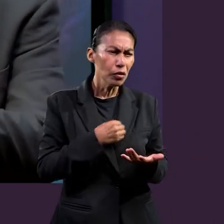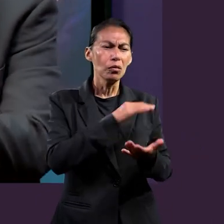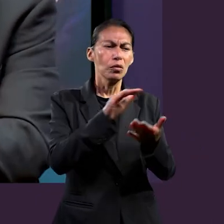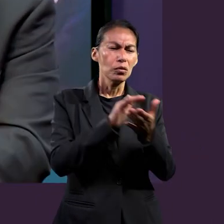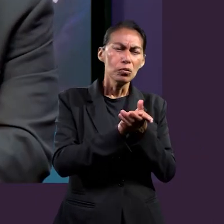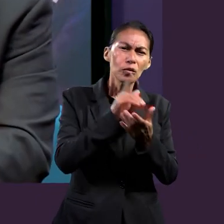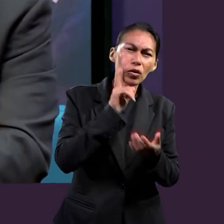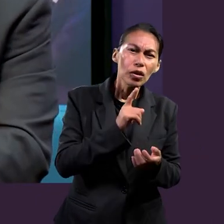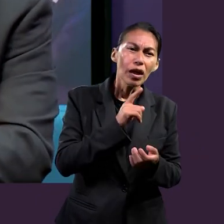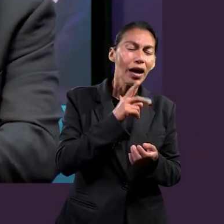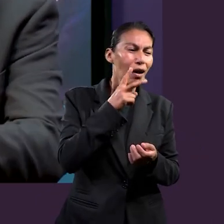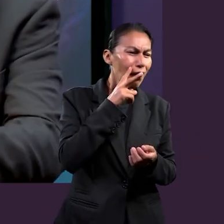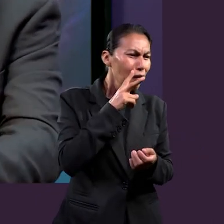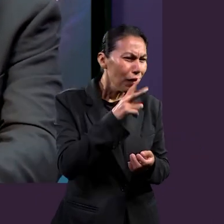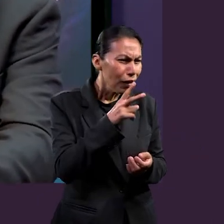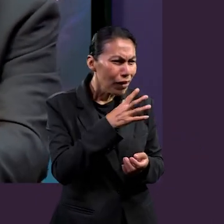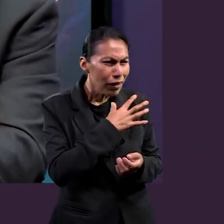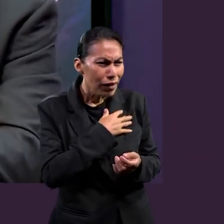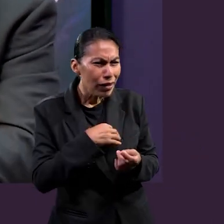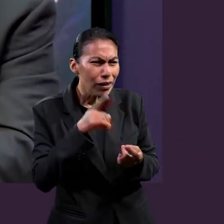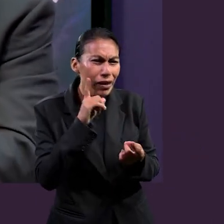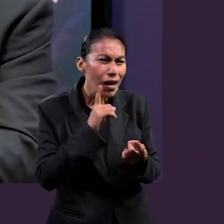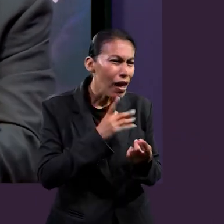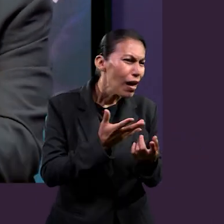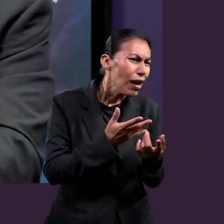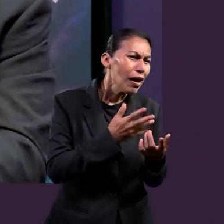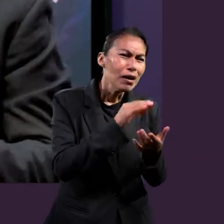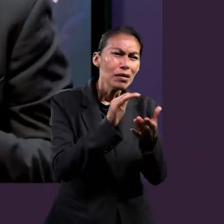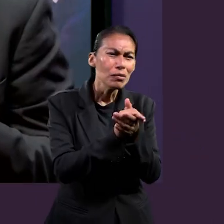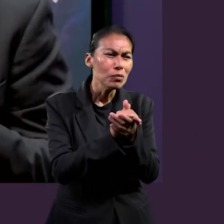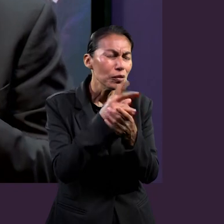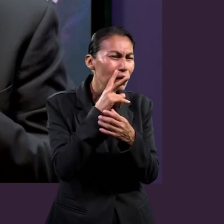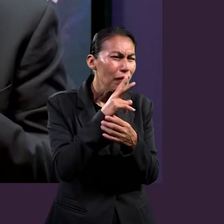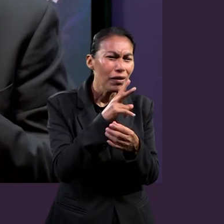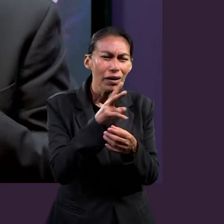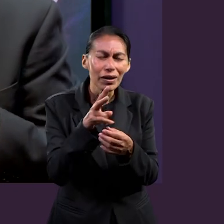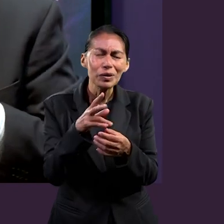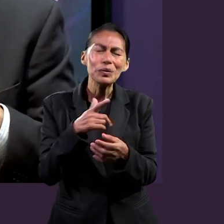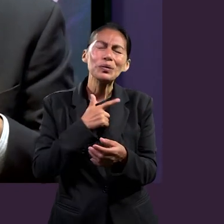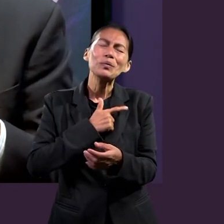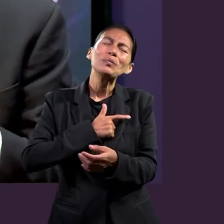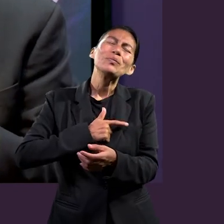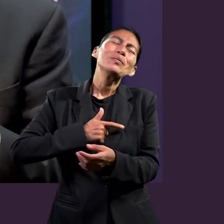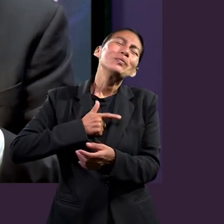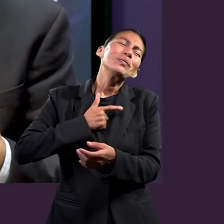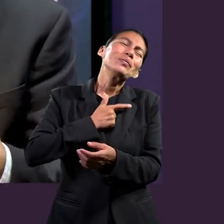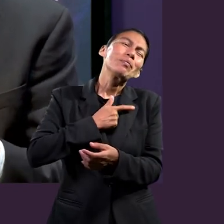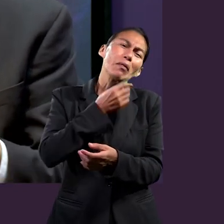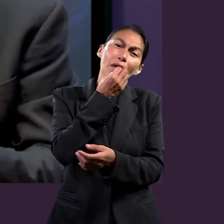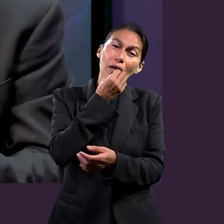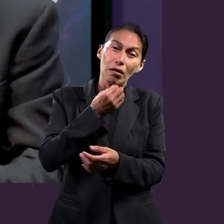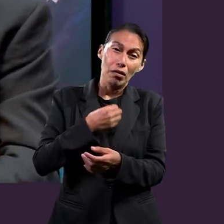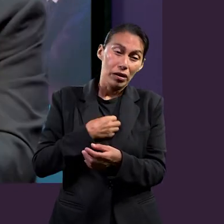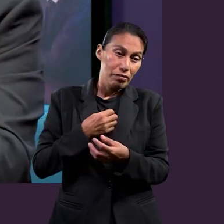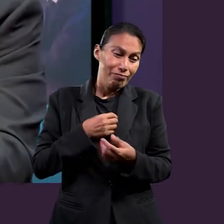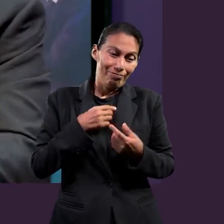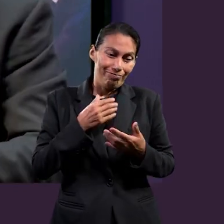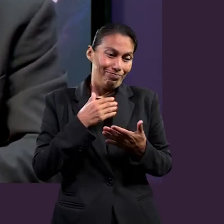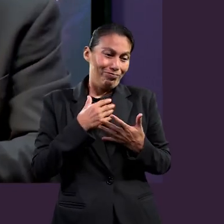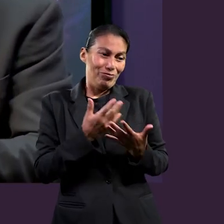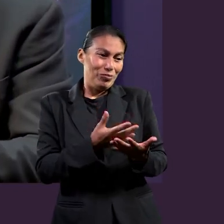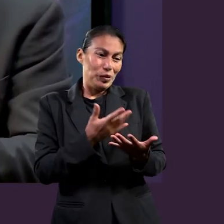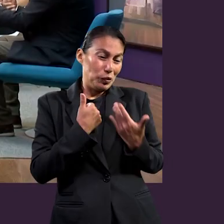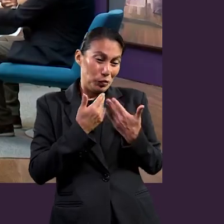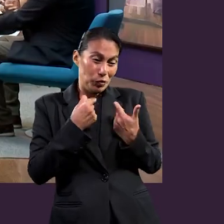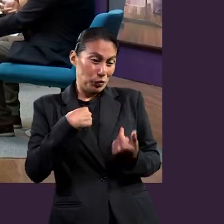el ver a tu niña, el ver a tus hijos en algo que tú a lo mejor te estás desprendiendo.